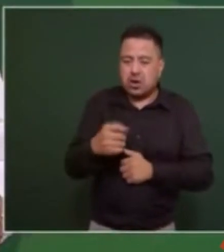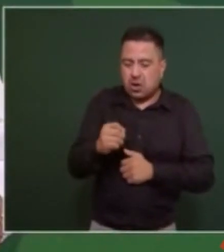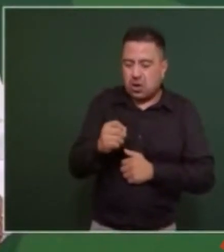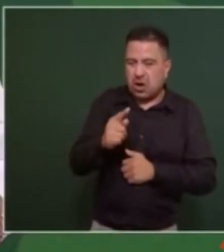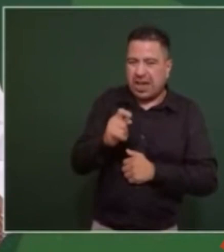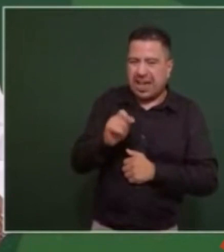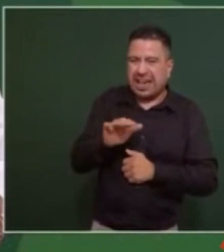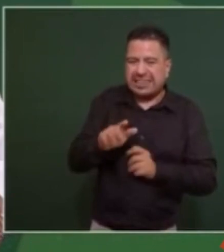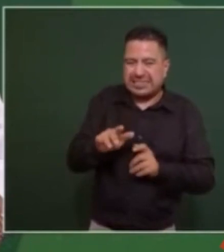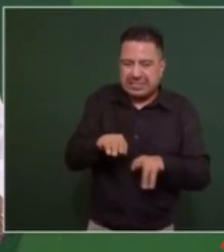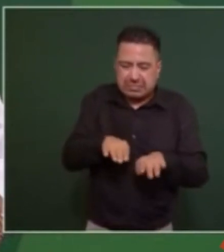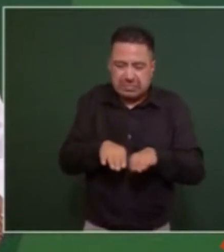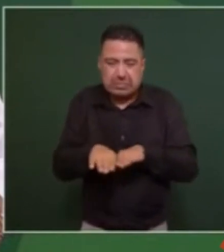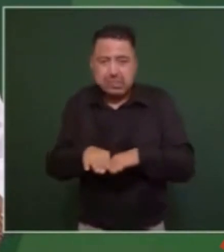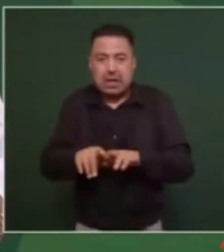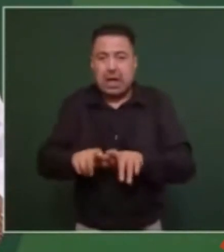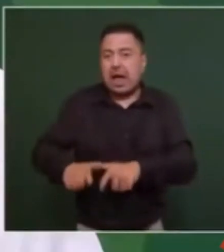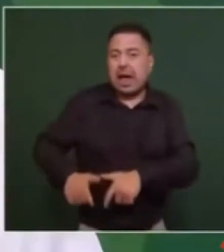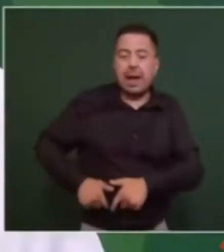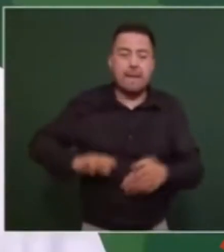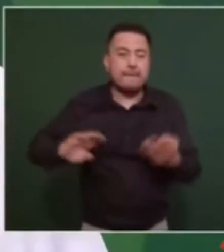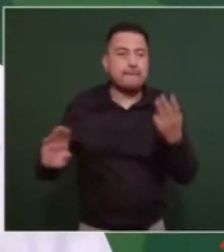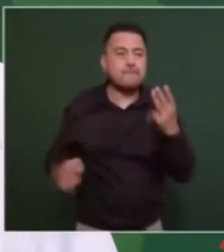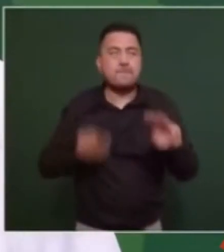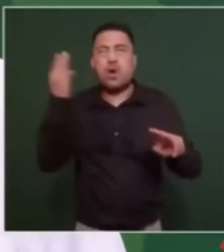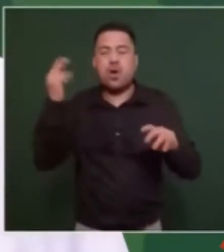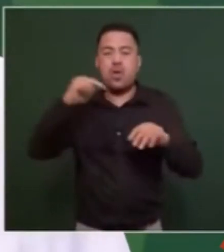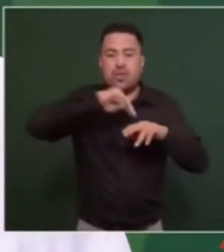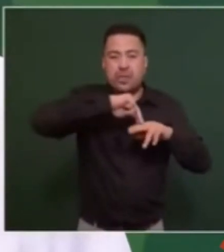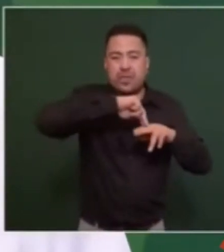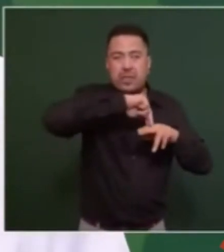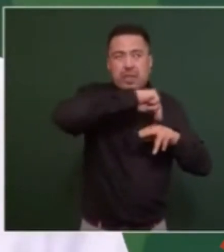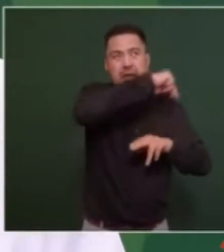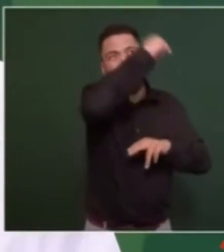el Campeonato Mundial de Clavados de Altura,